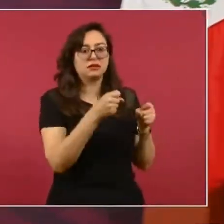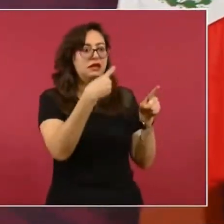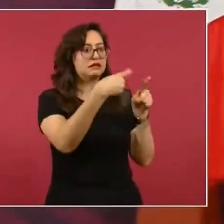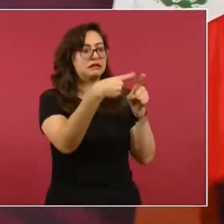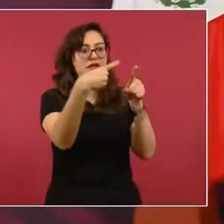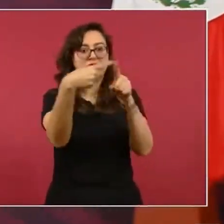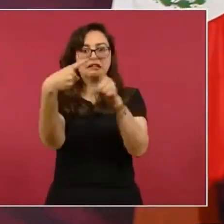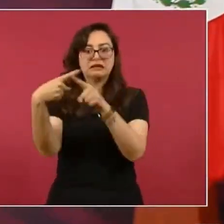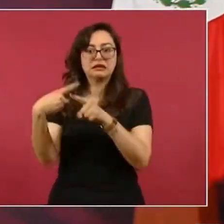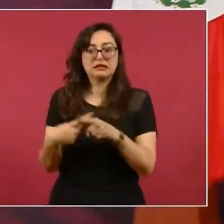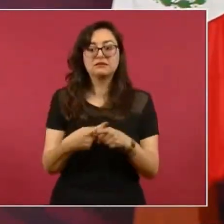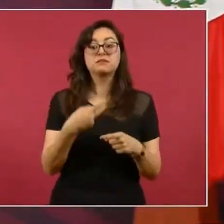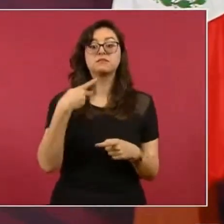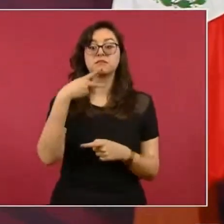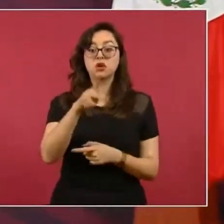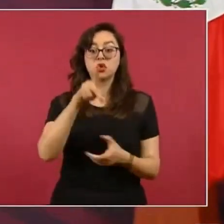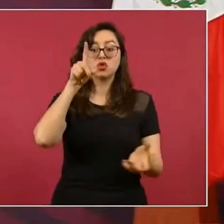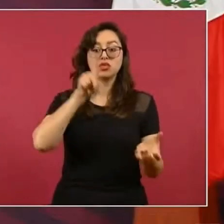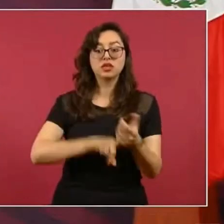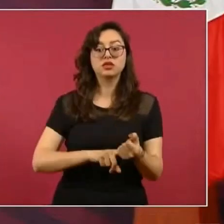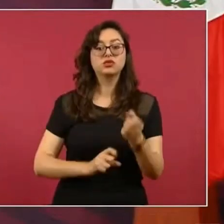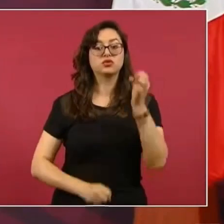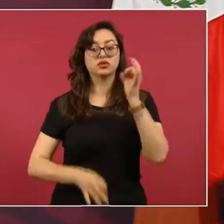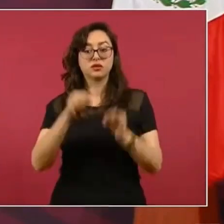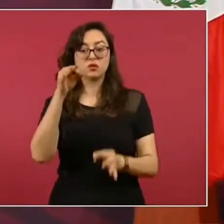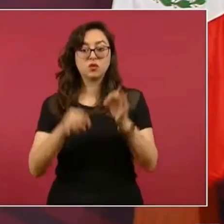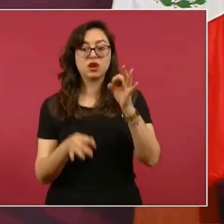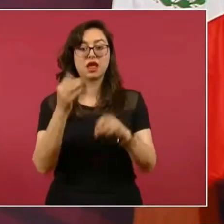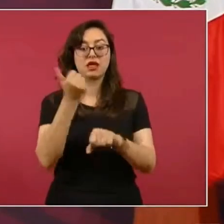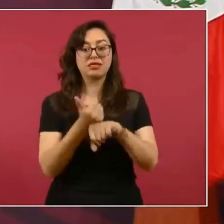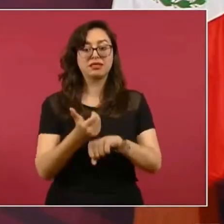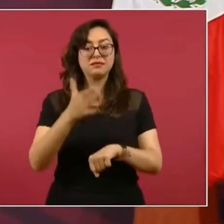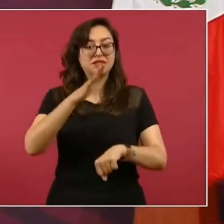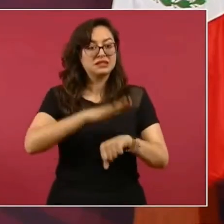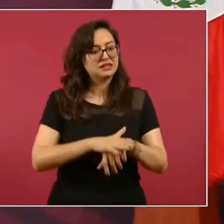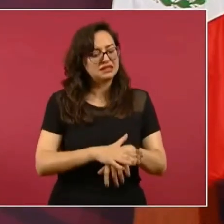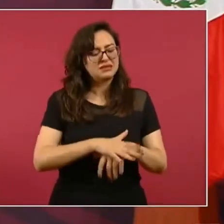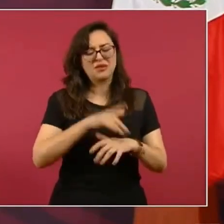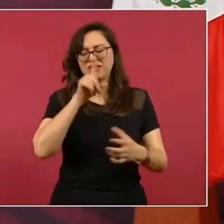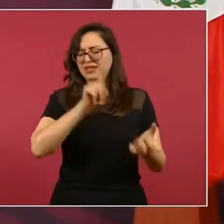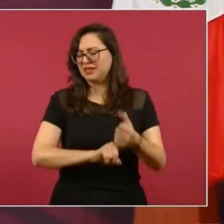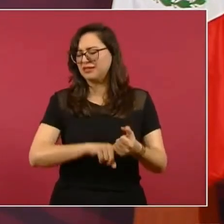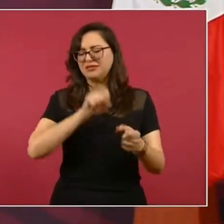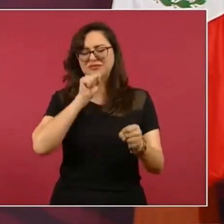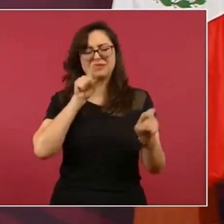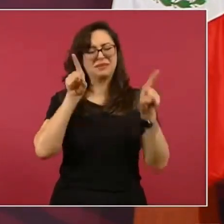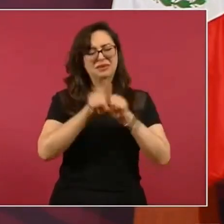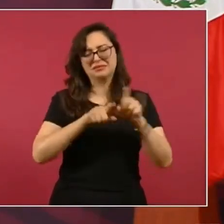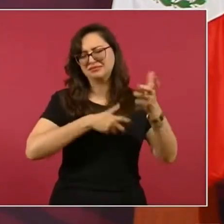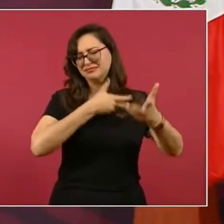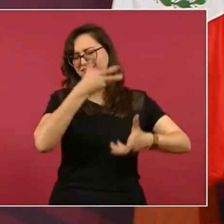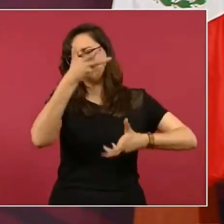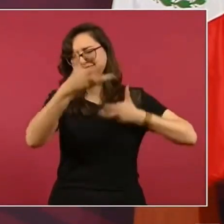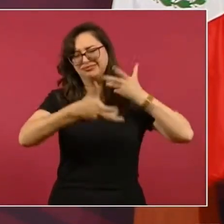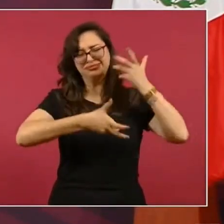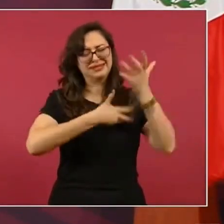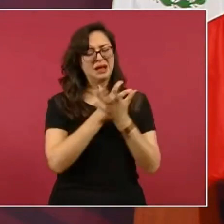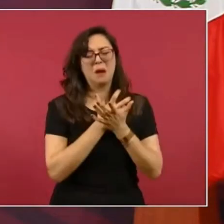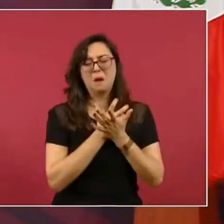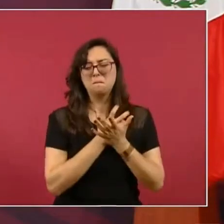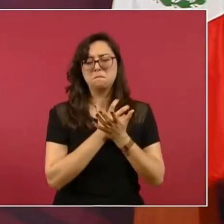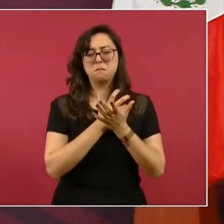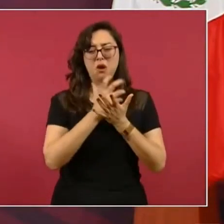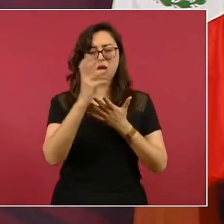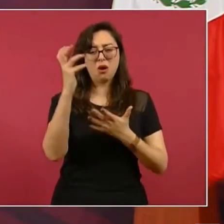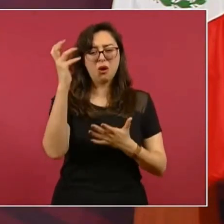tribunales. En administrativos. No. Una cosa. Es. Excesiva.